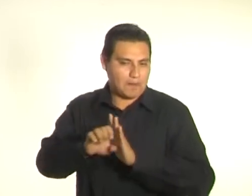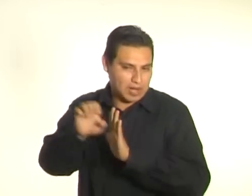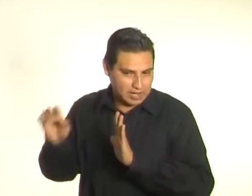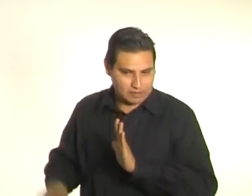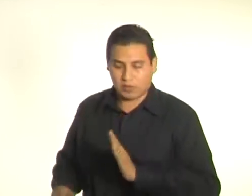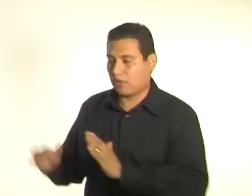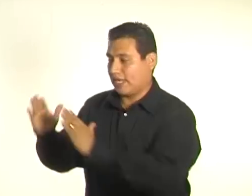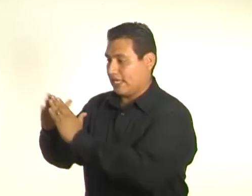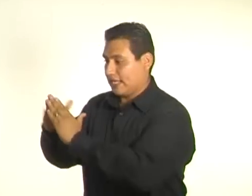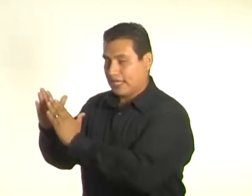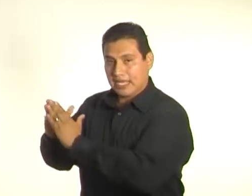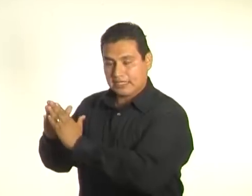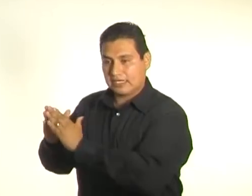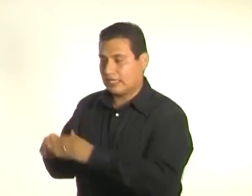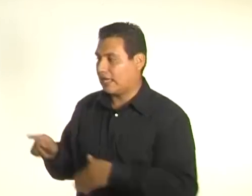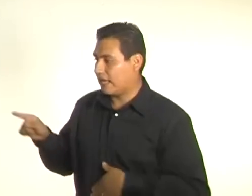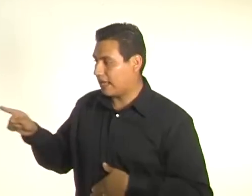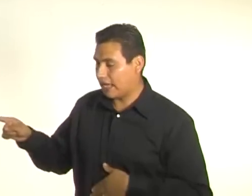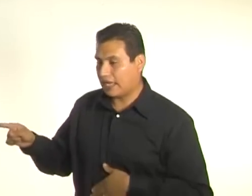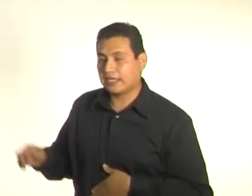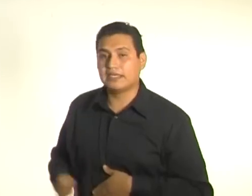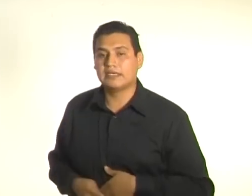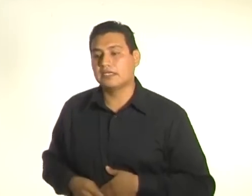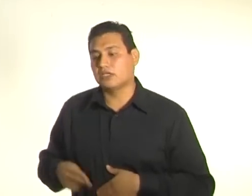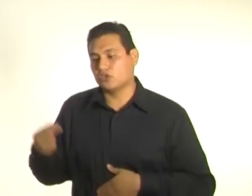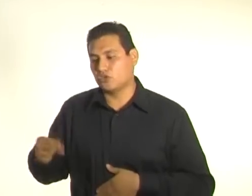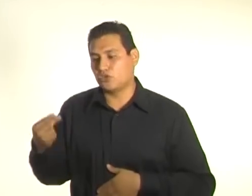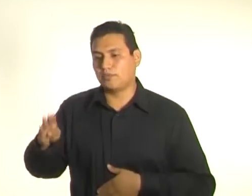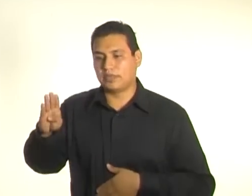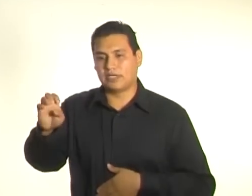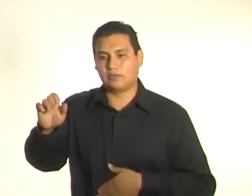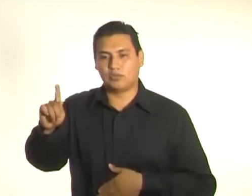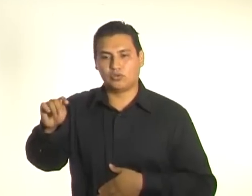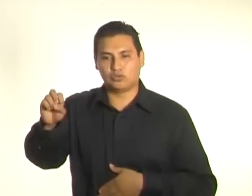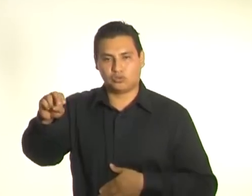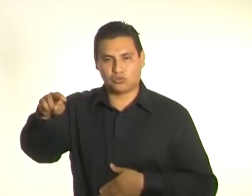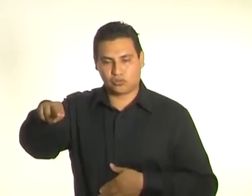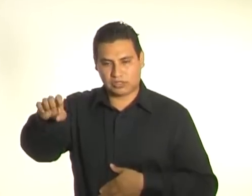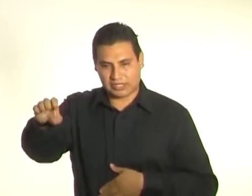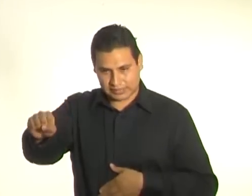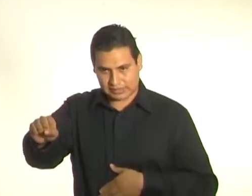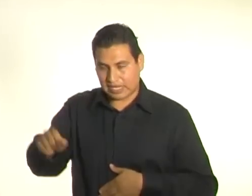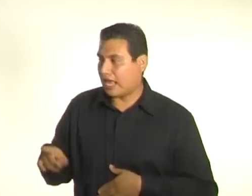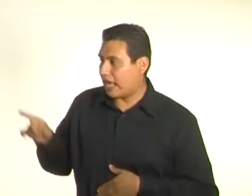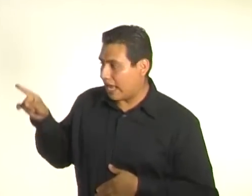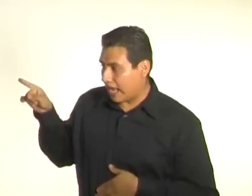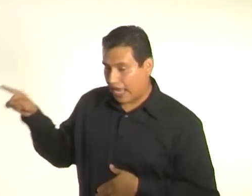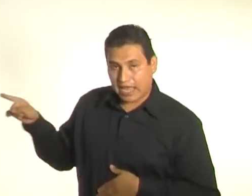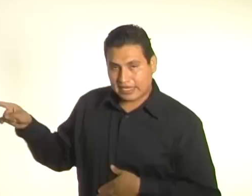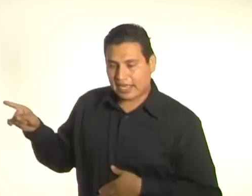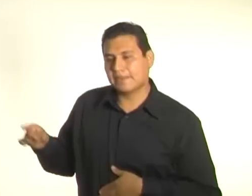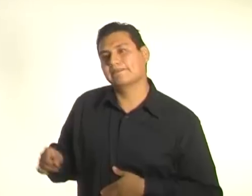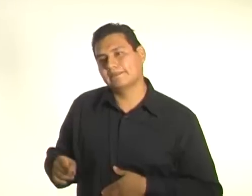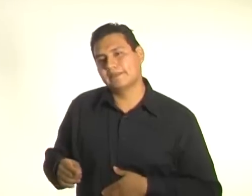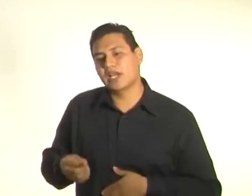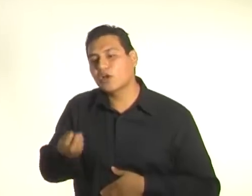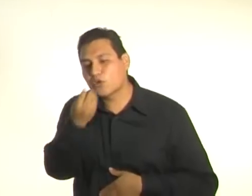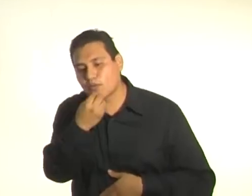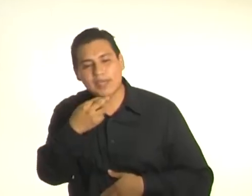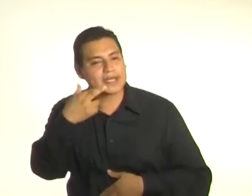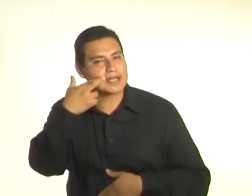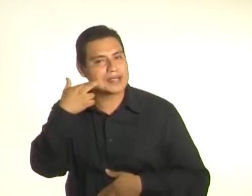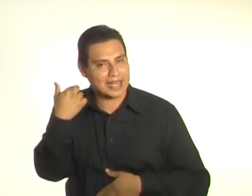ratones. Donde lo llamaban Benito, se las daba de señorito. Donde lo llamaban